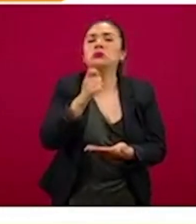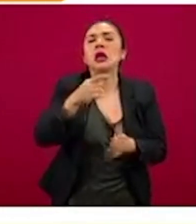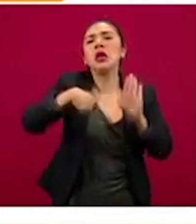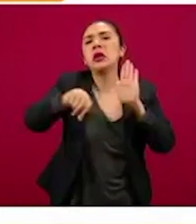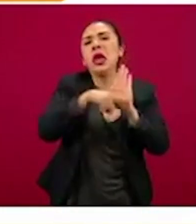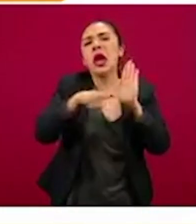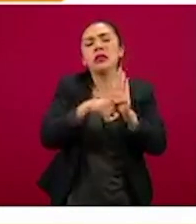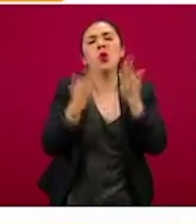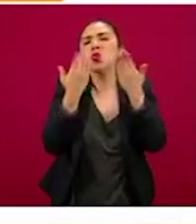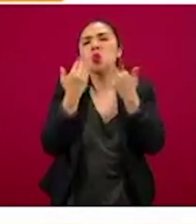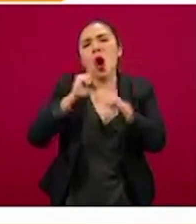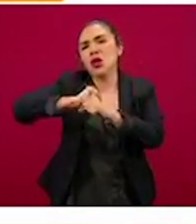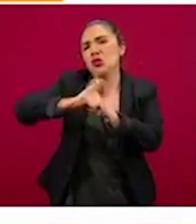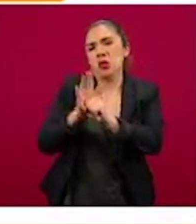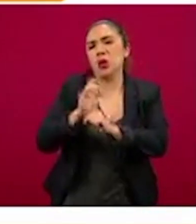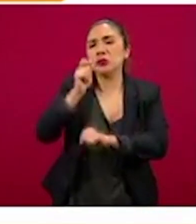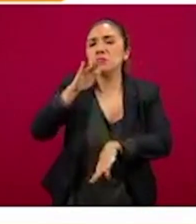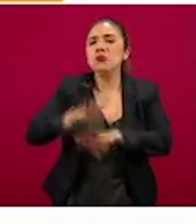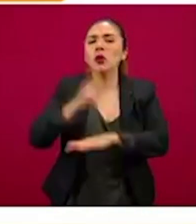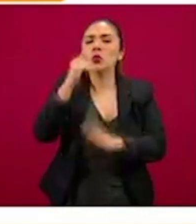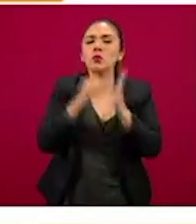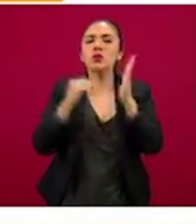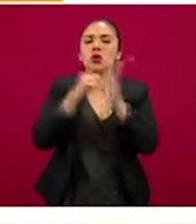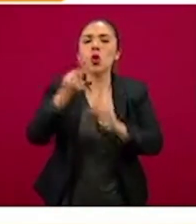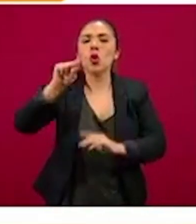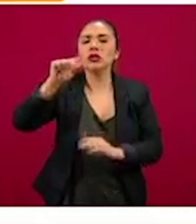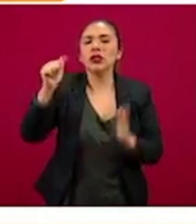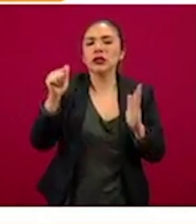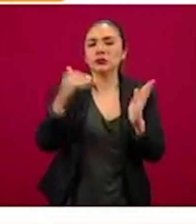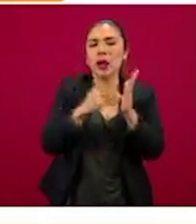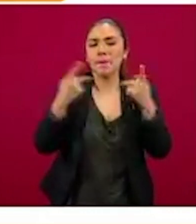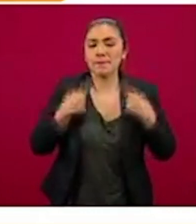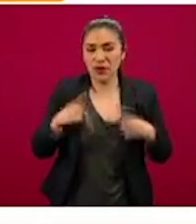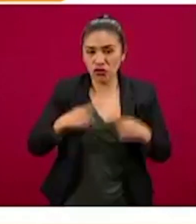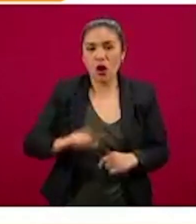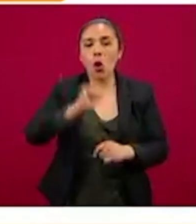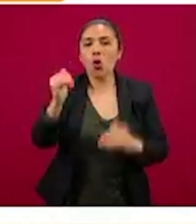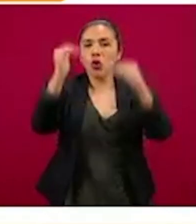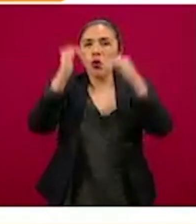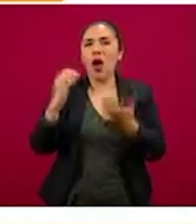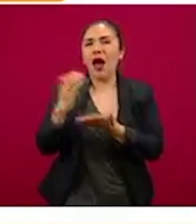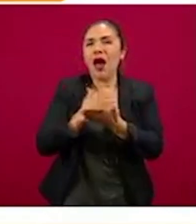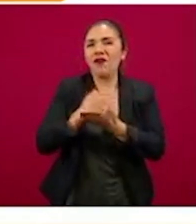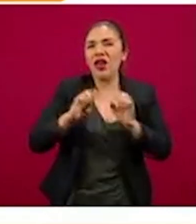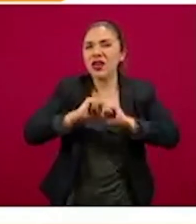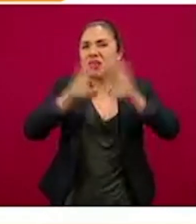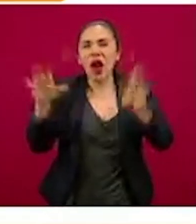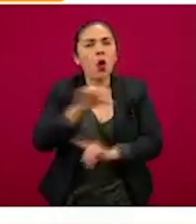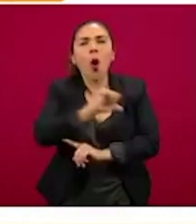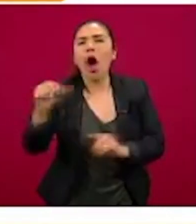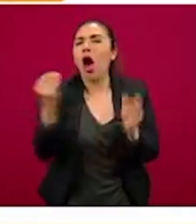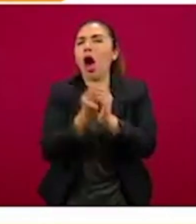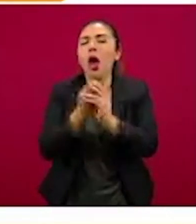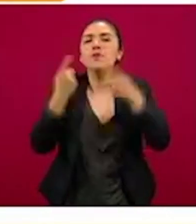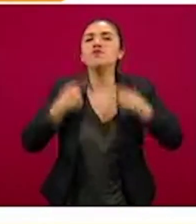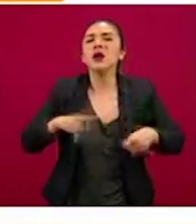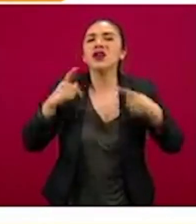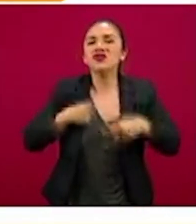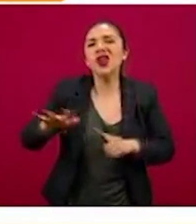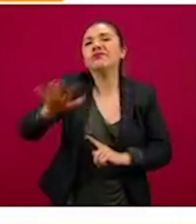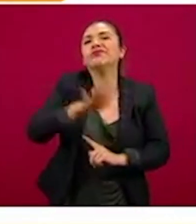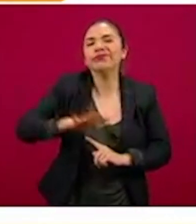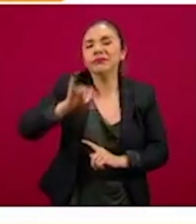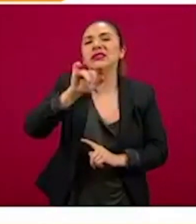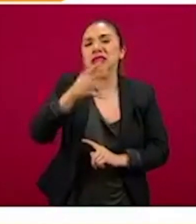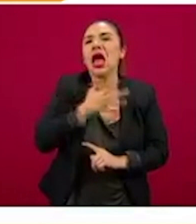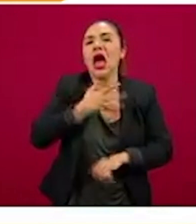sospechosos, de los cuales 181.405 son sospechosos sin muestra y 101.684 son